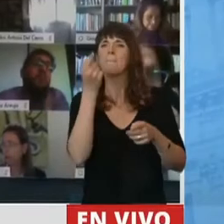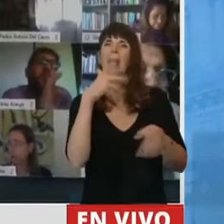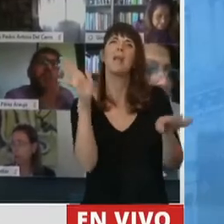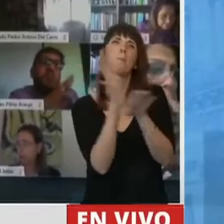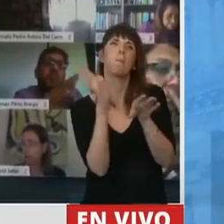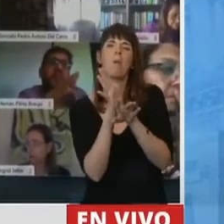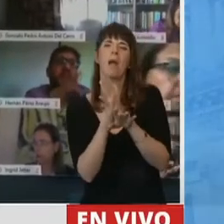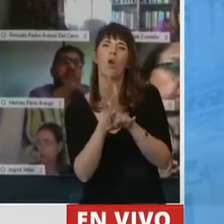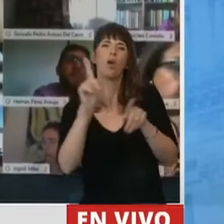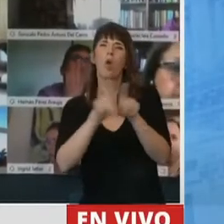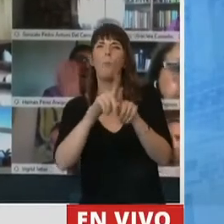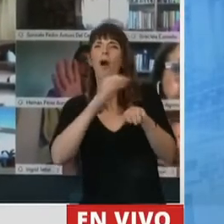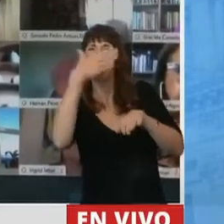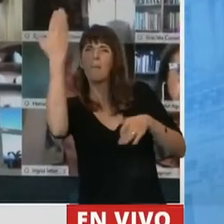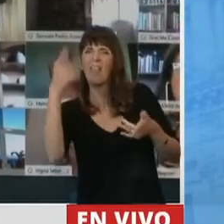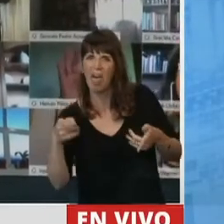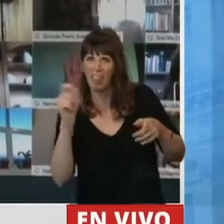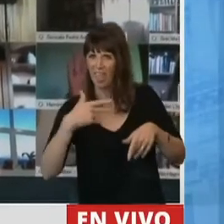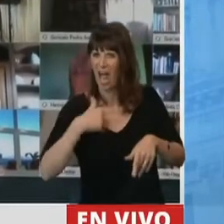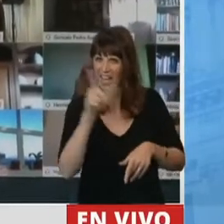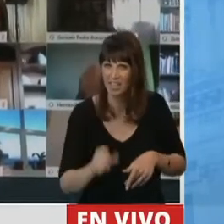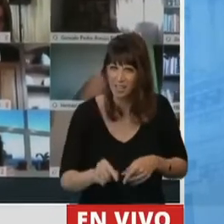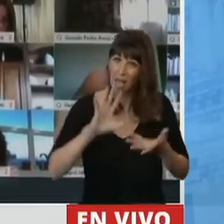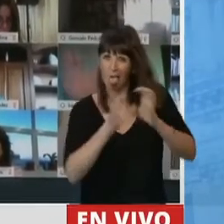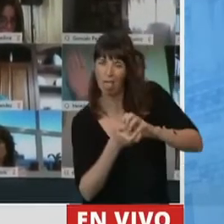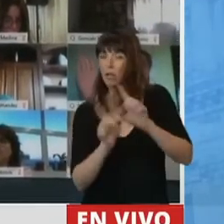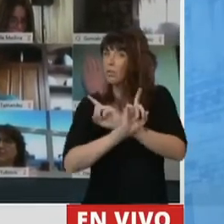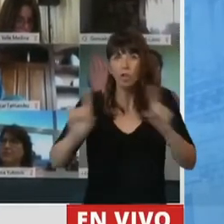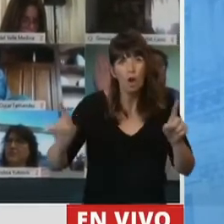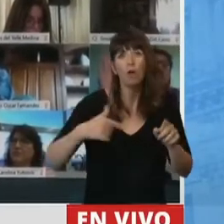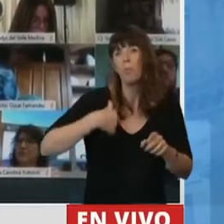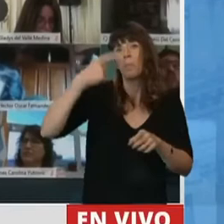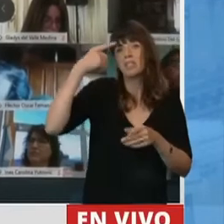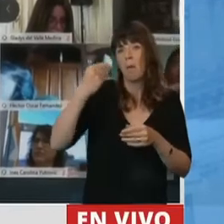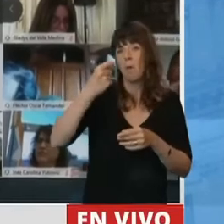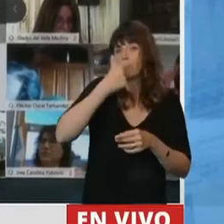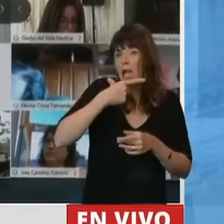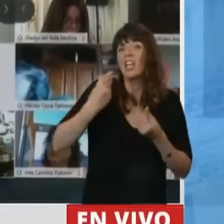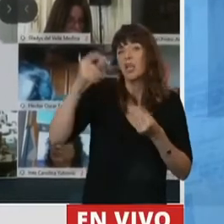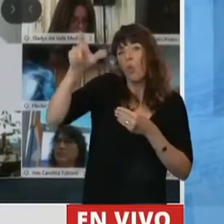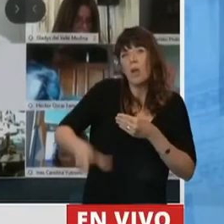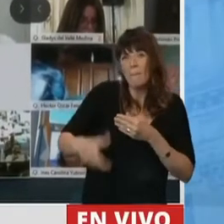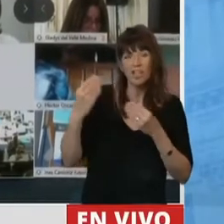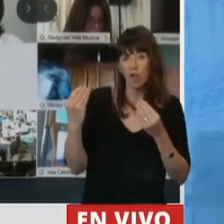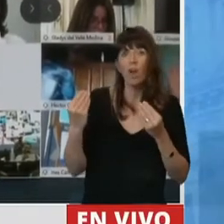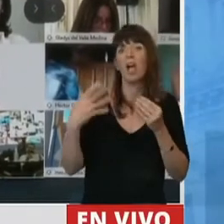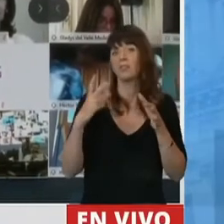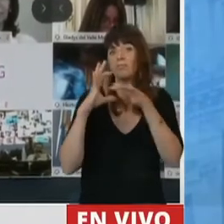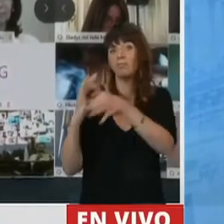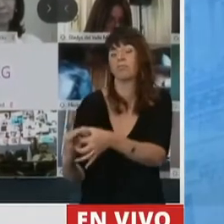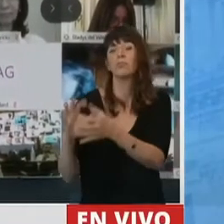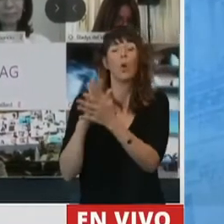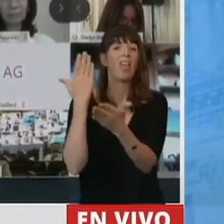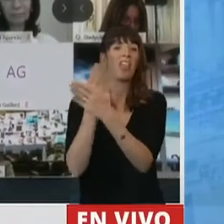que es un señor nacido y criado en la derecha, formado ideológicamente de determinada manera, que hizo acuerdos durante toda su vida con todos los gobiernos y cuando le